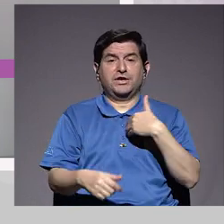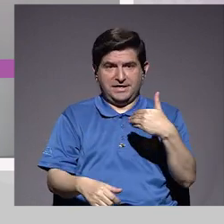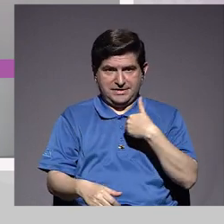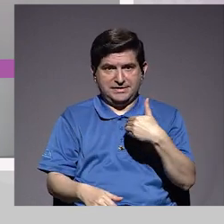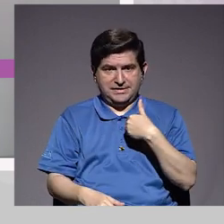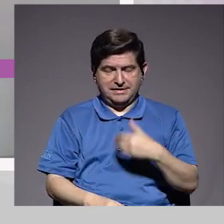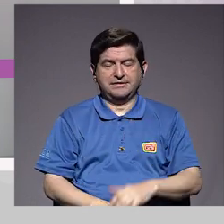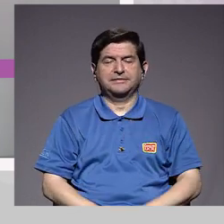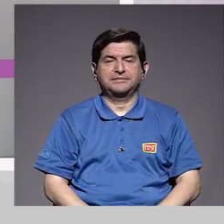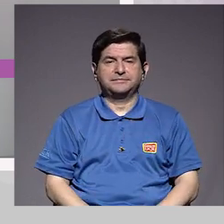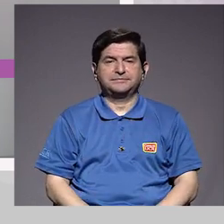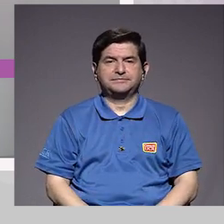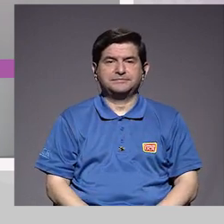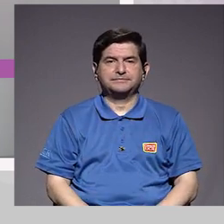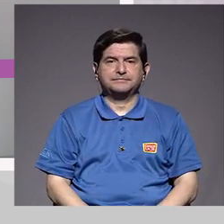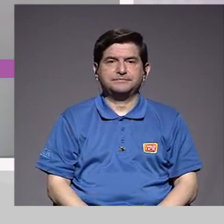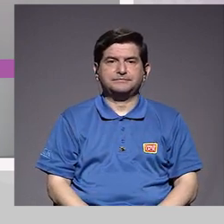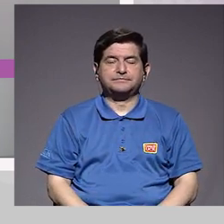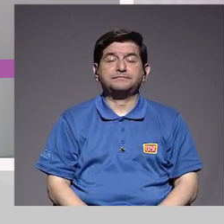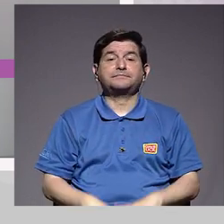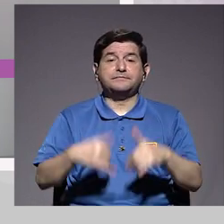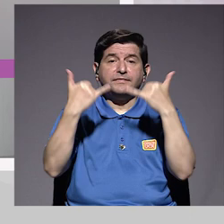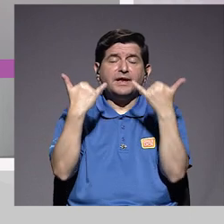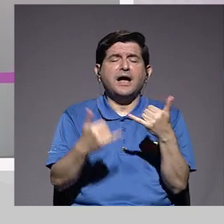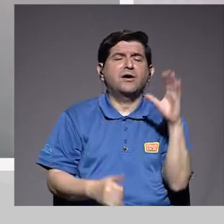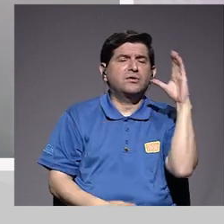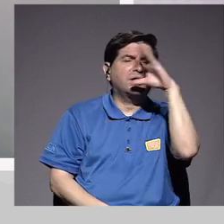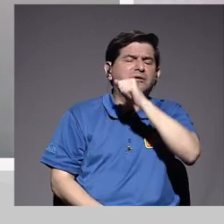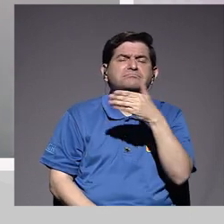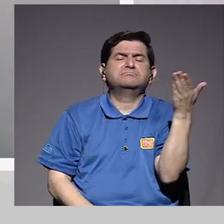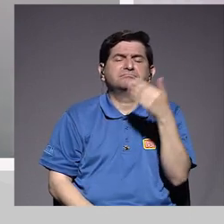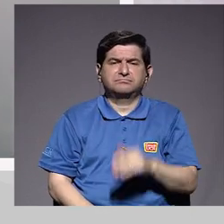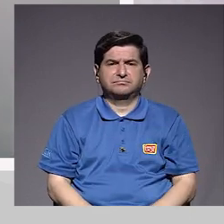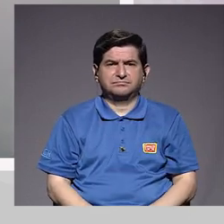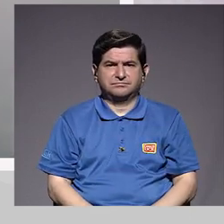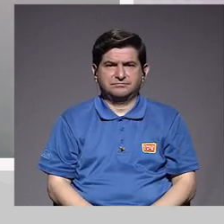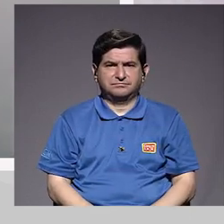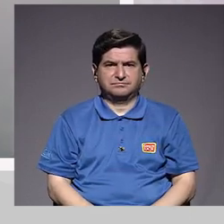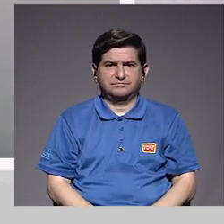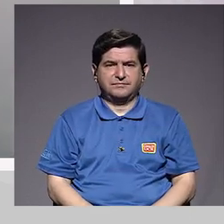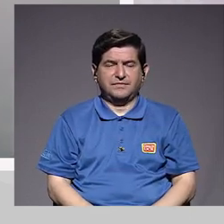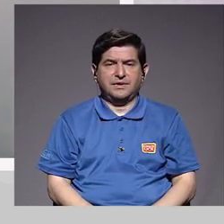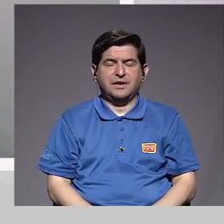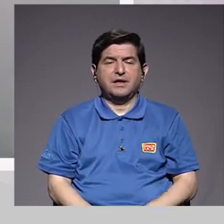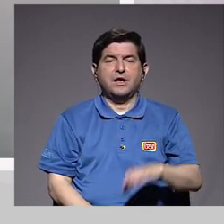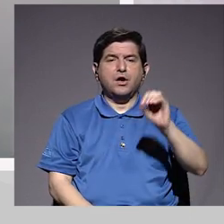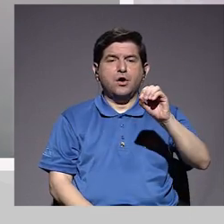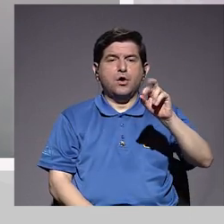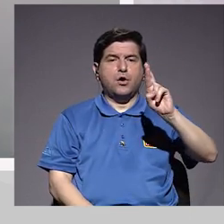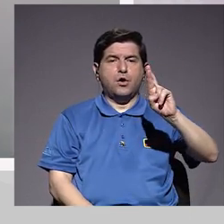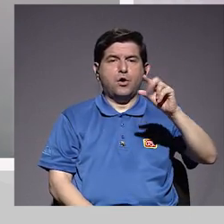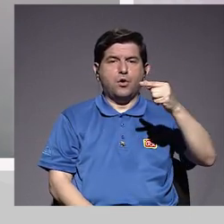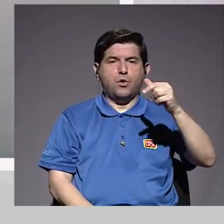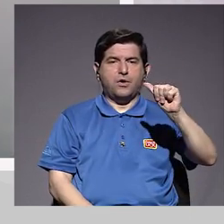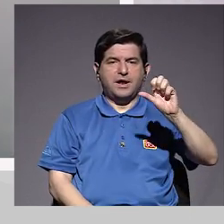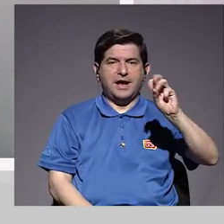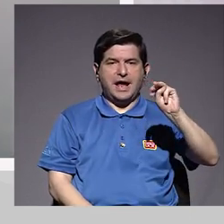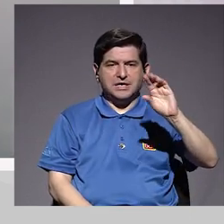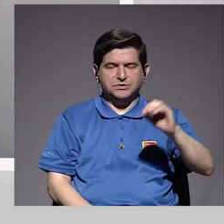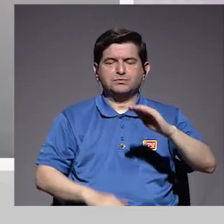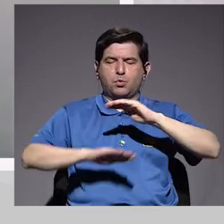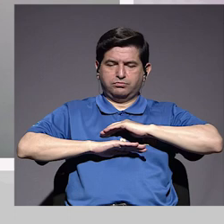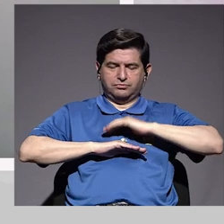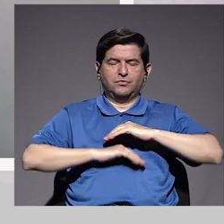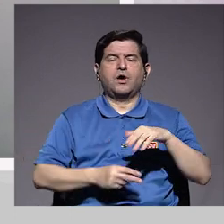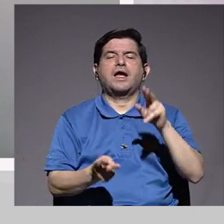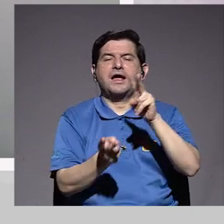inmunoglobulina A del ser humano. Ahora, ¿qué se ha visto? Que al alcanzar un orgasmo satisfactorio, al tener relaciones